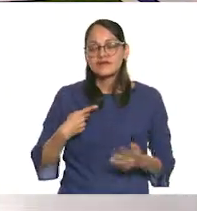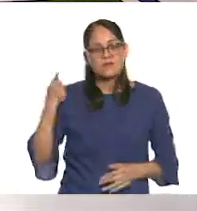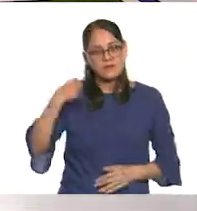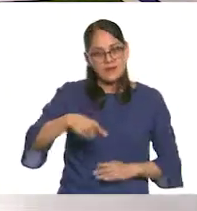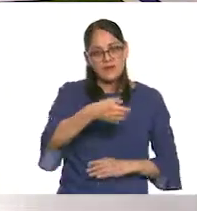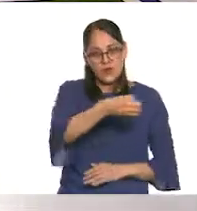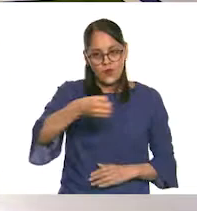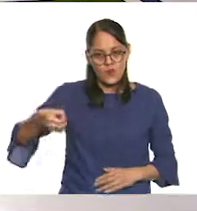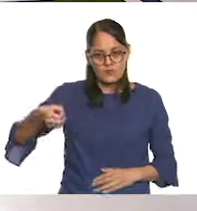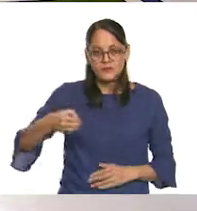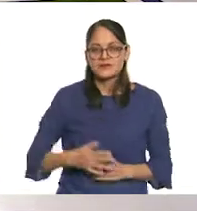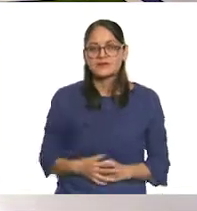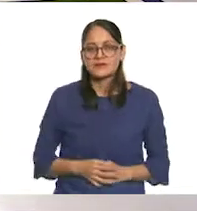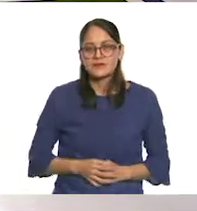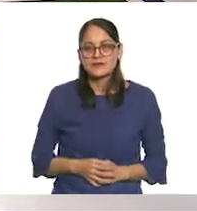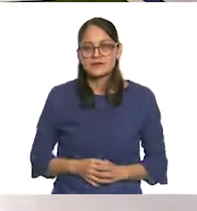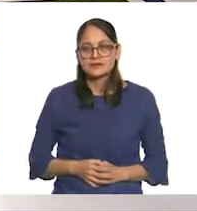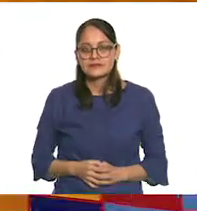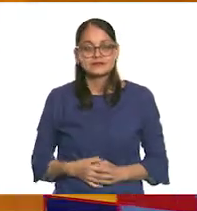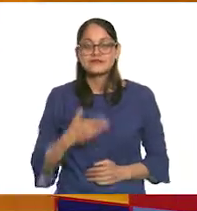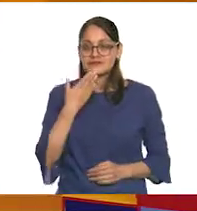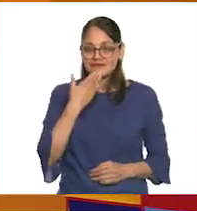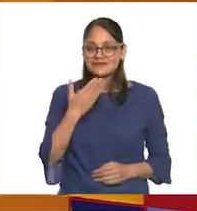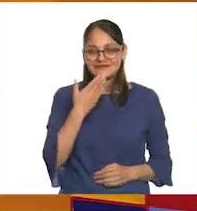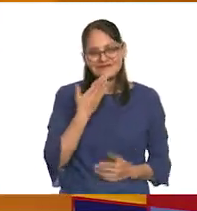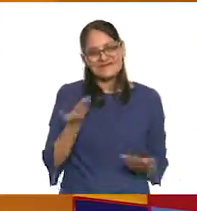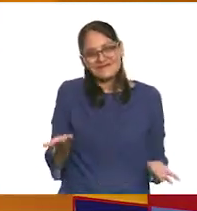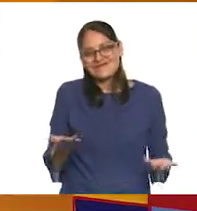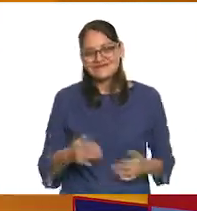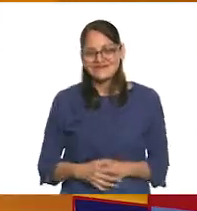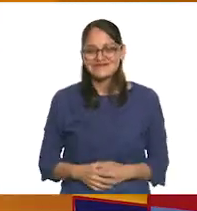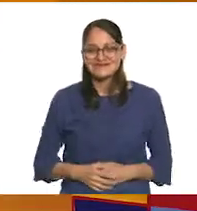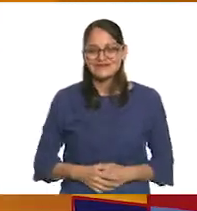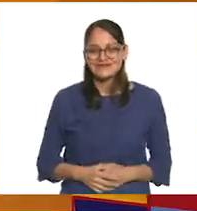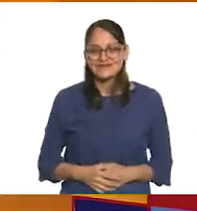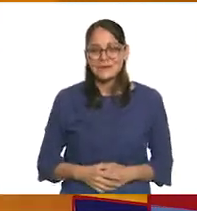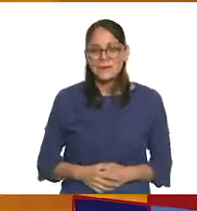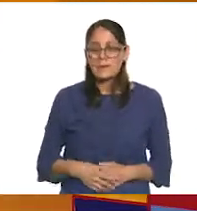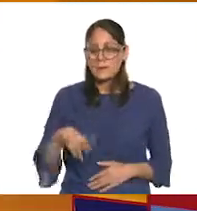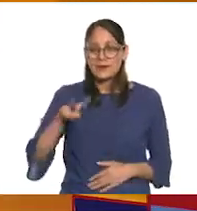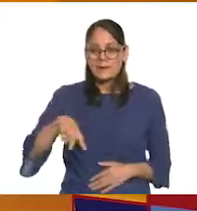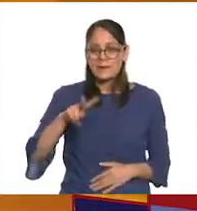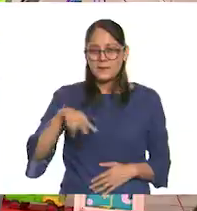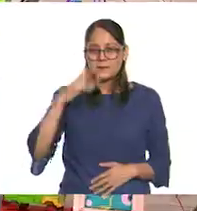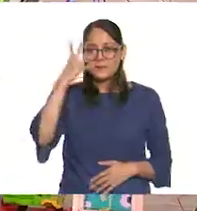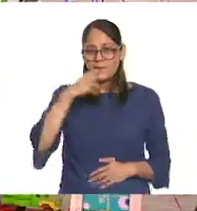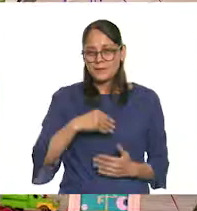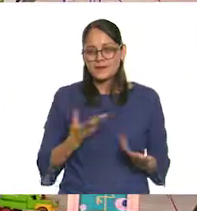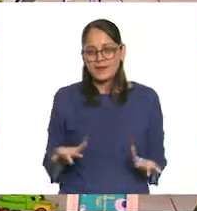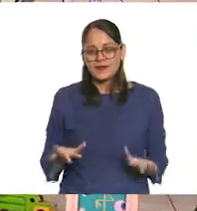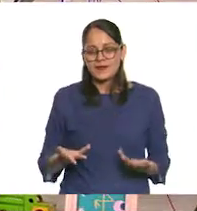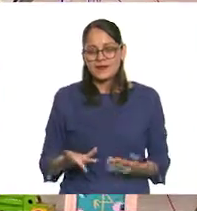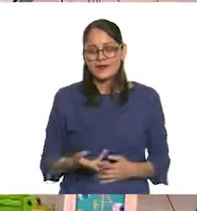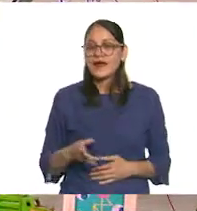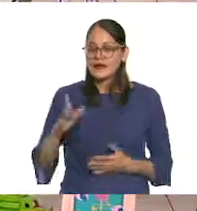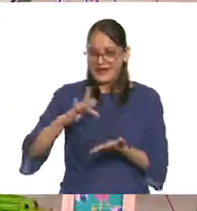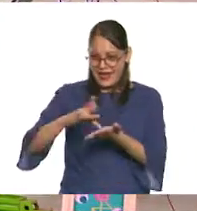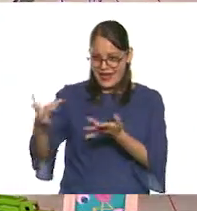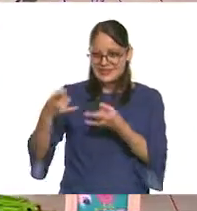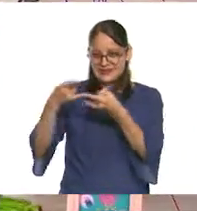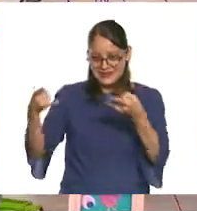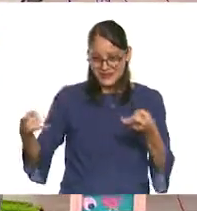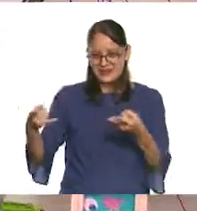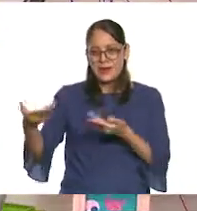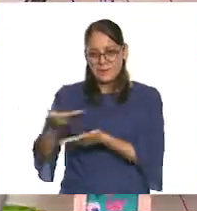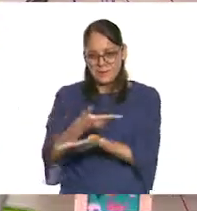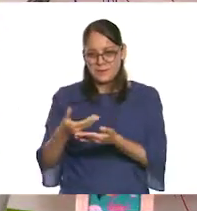con los alumnos. Muy bien. Sí, está. Fue muy bonito. Gracias por compartirnoslo.